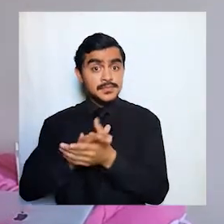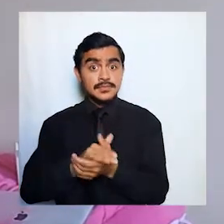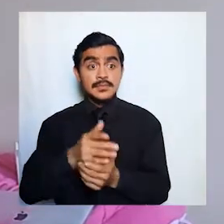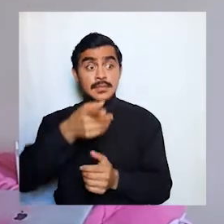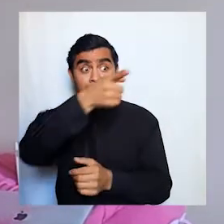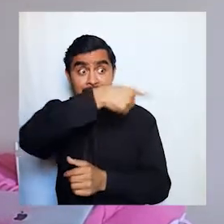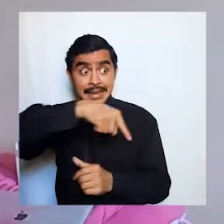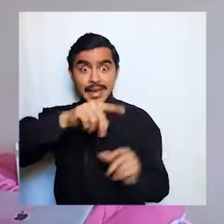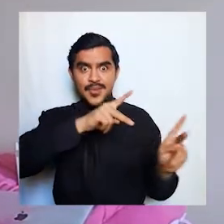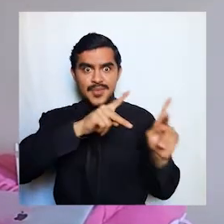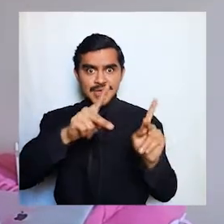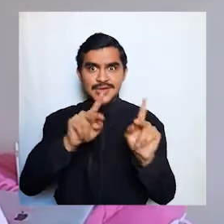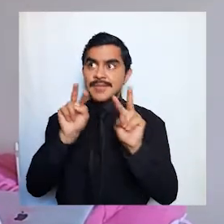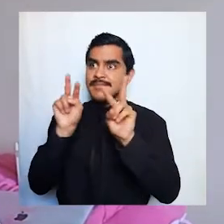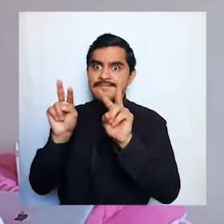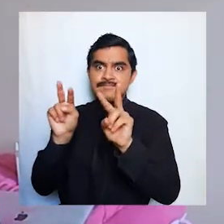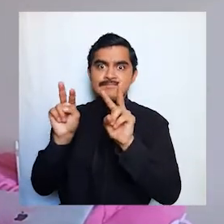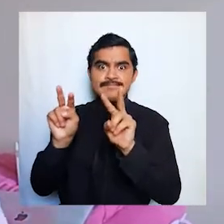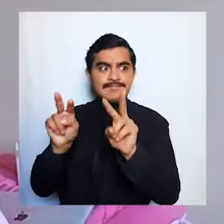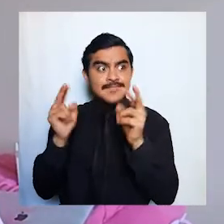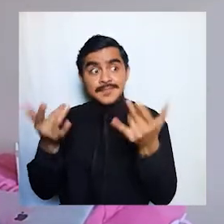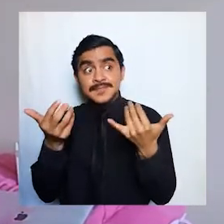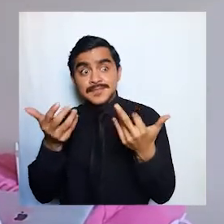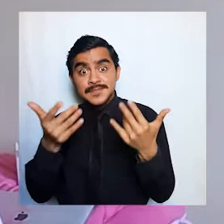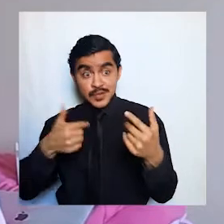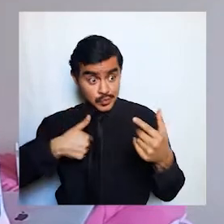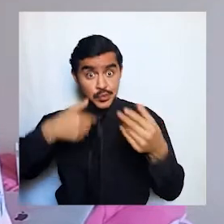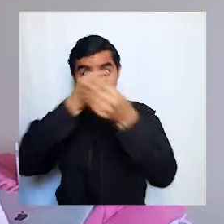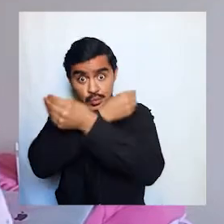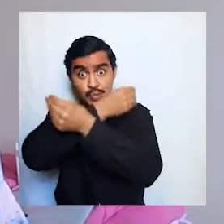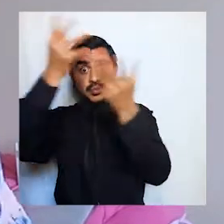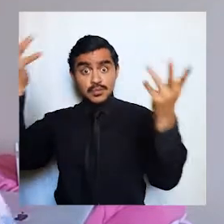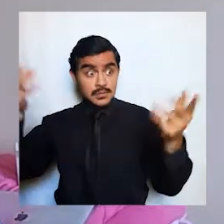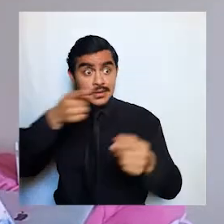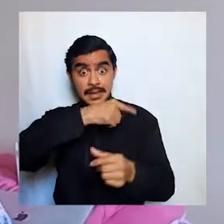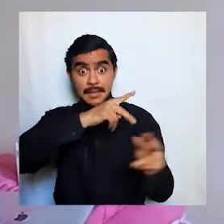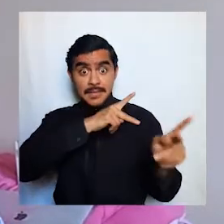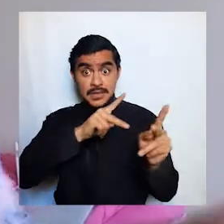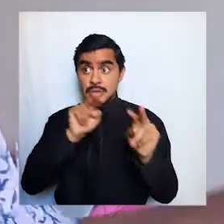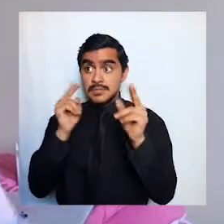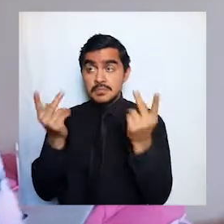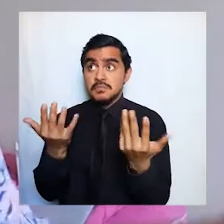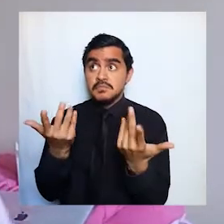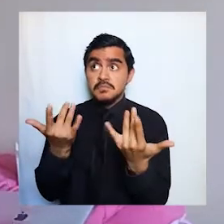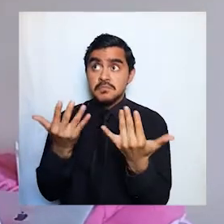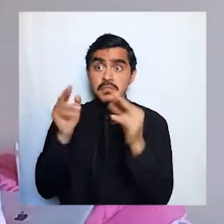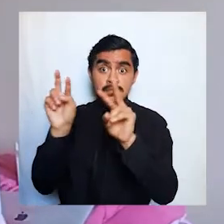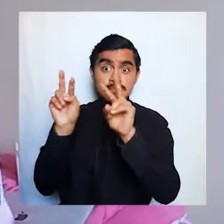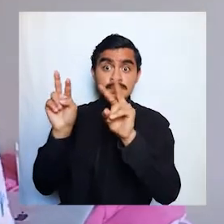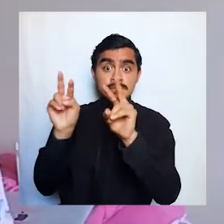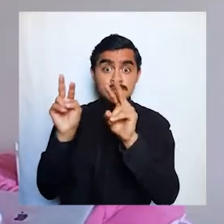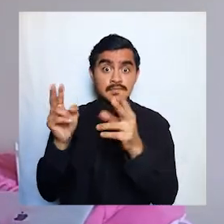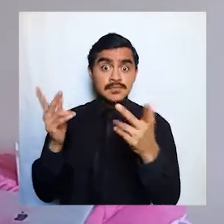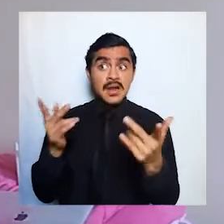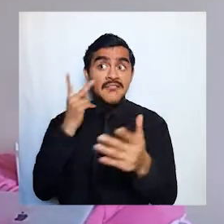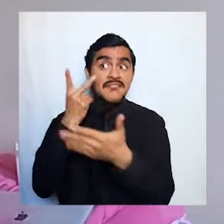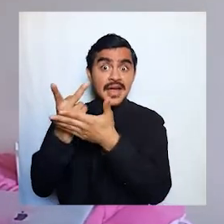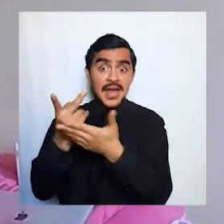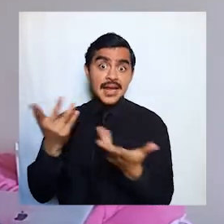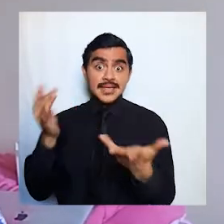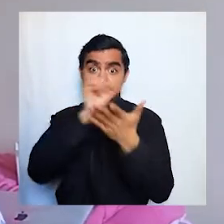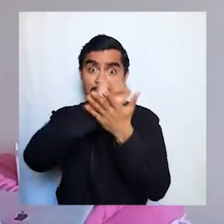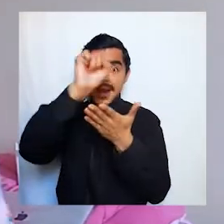gente va a estar más pendiente de lo que vos subas porque les interesa saber qué es lo que vas a hacer cada semana